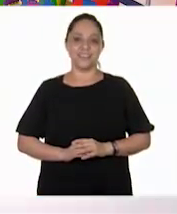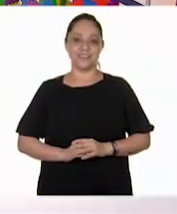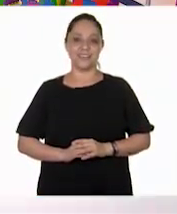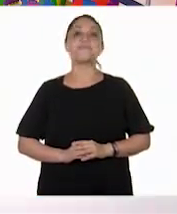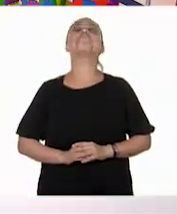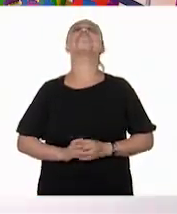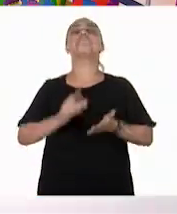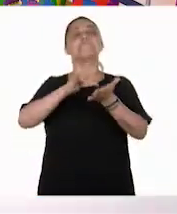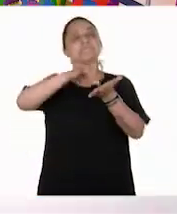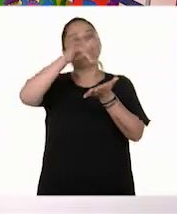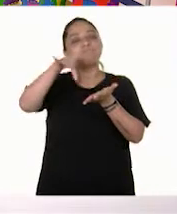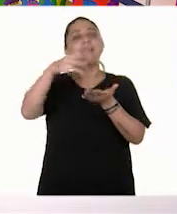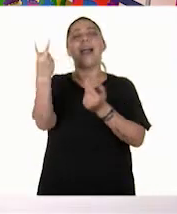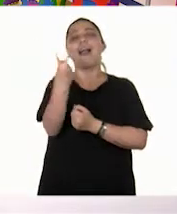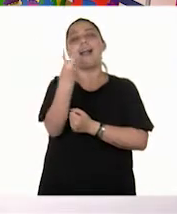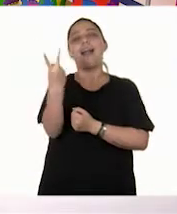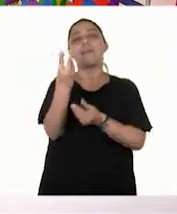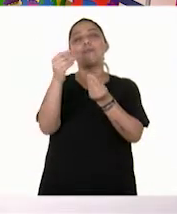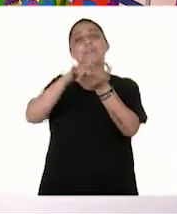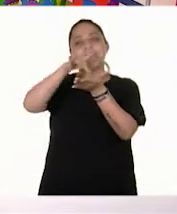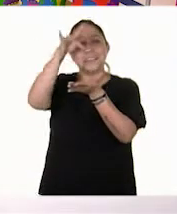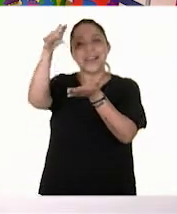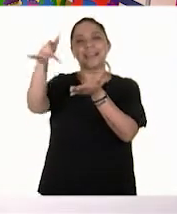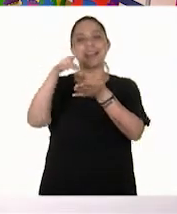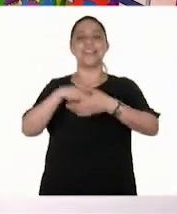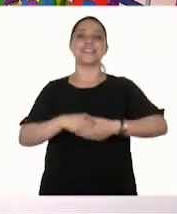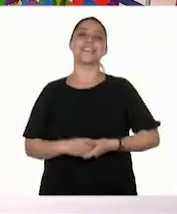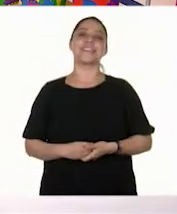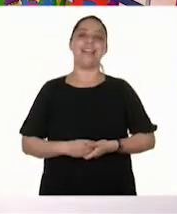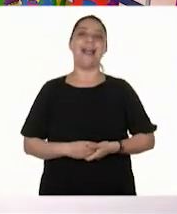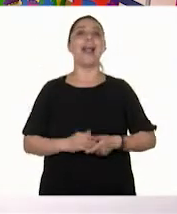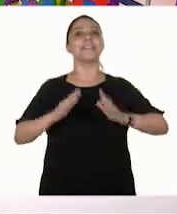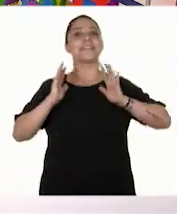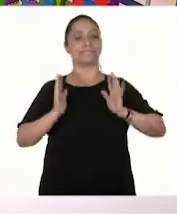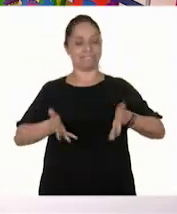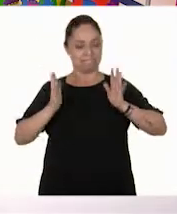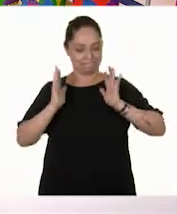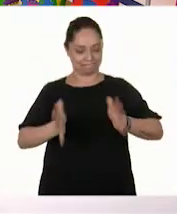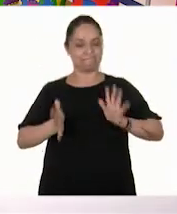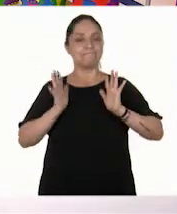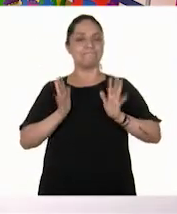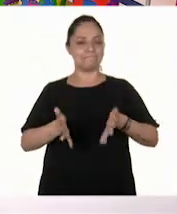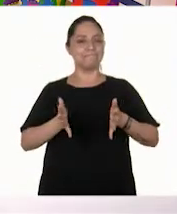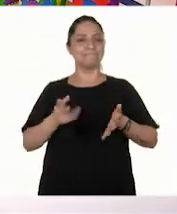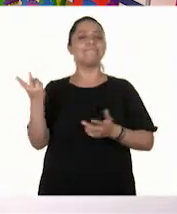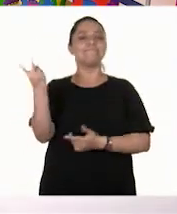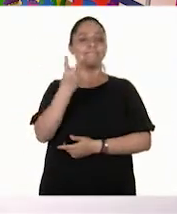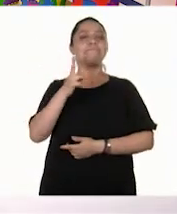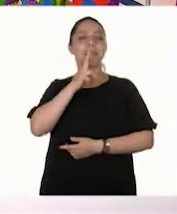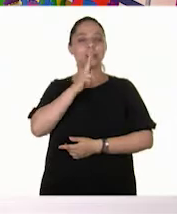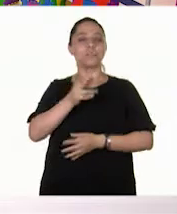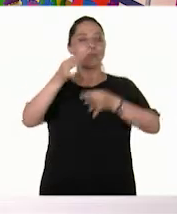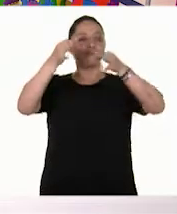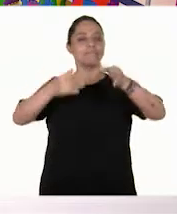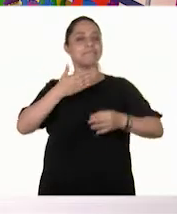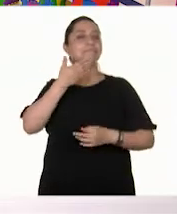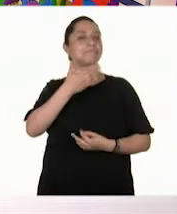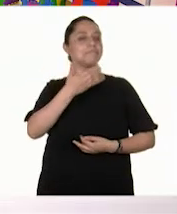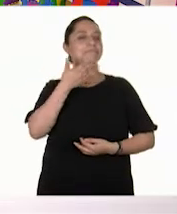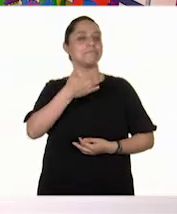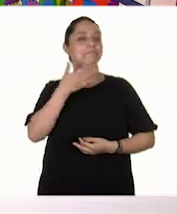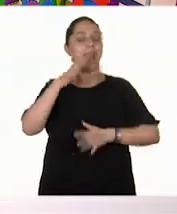Gracias, Mario y Emiliano. Muchas gracias. Ah, ya. Estoy seguro que ellos tienen la respuesta correcta.